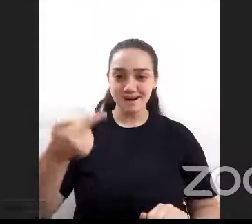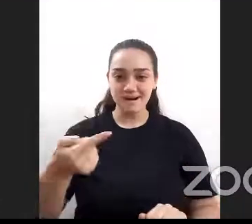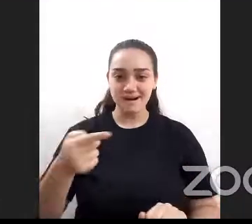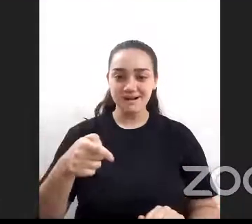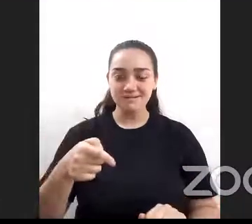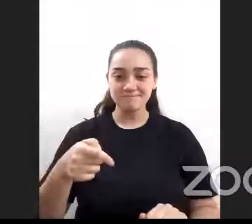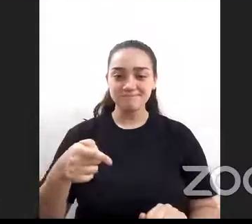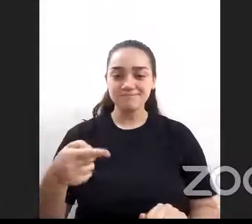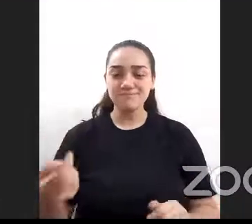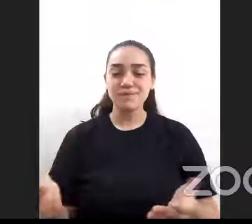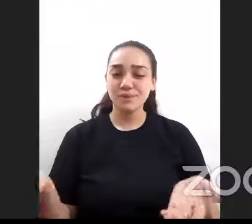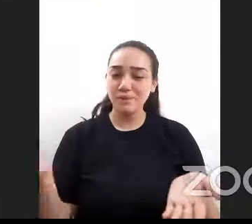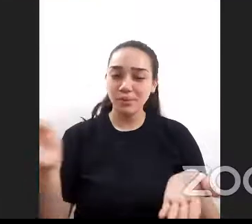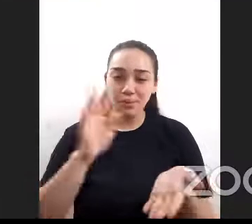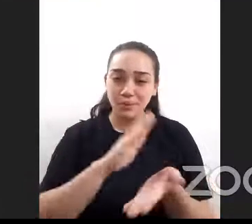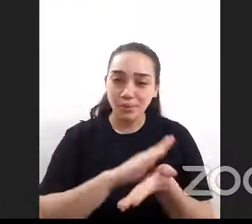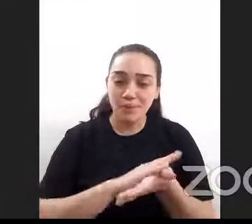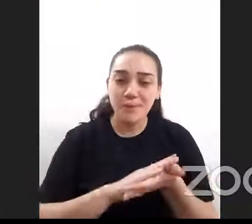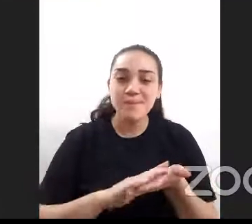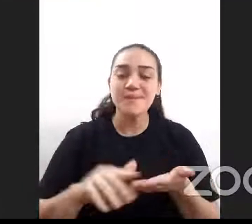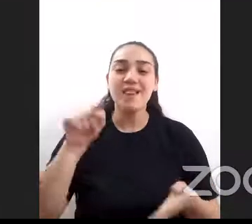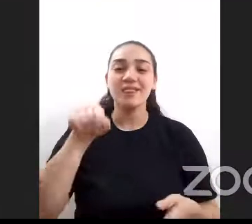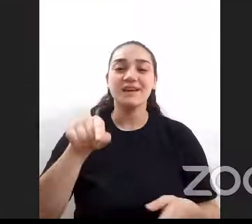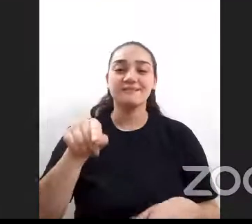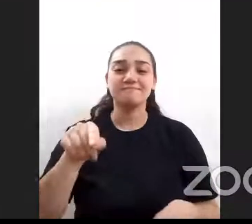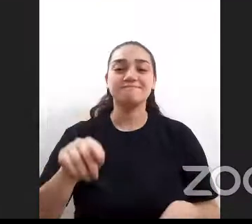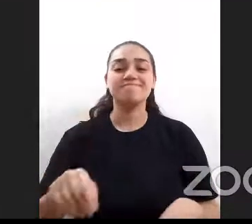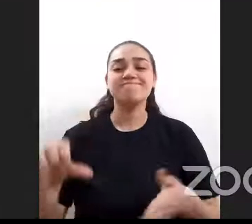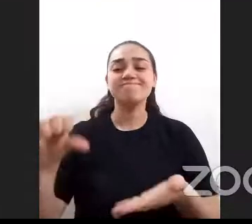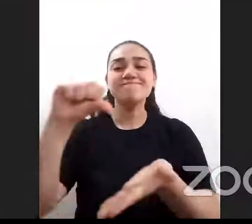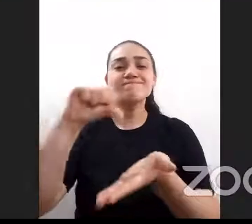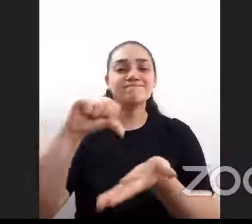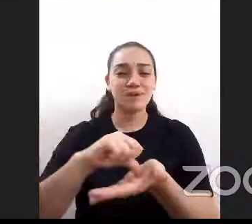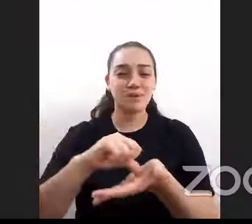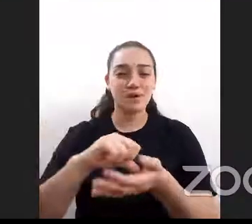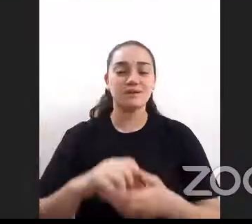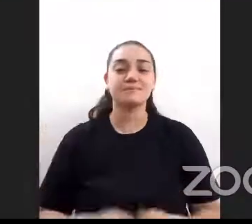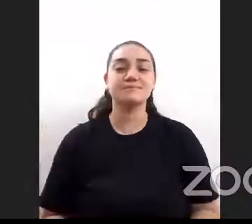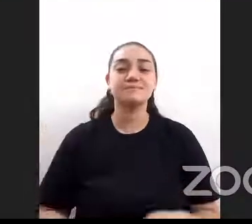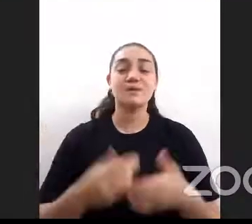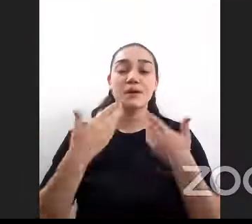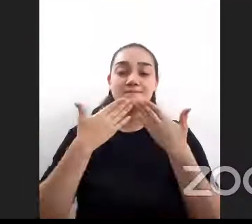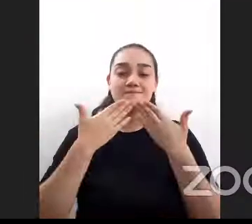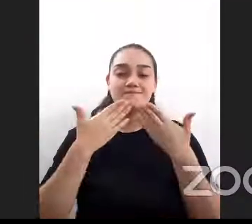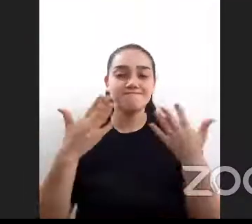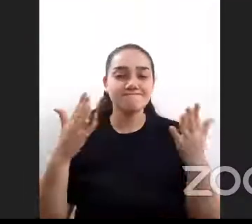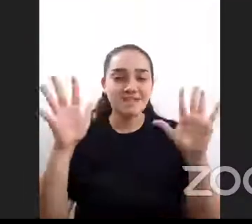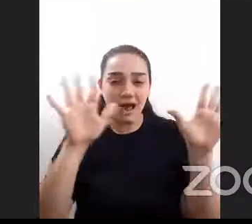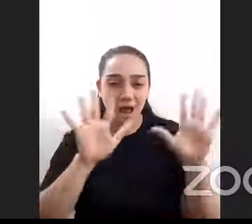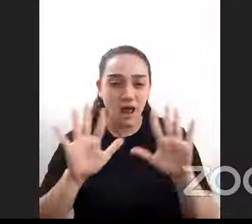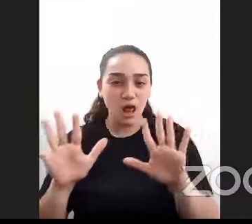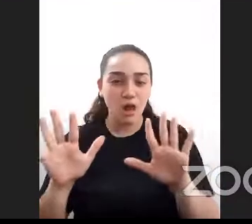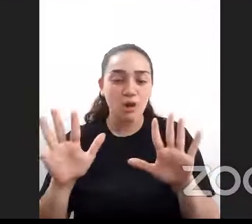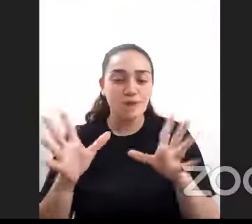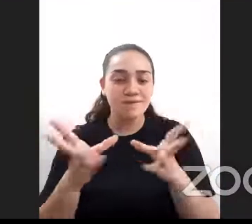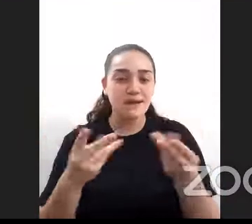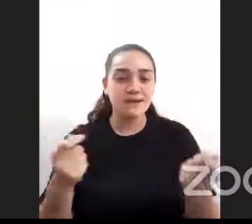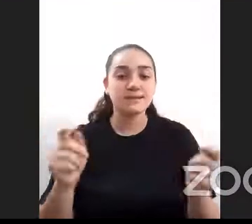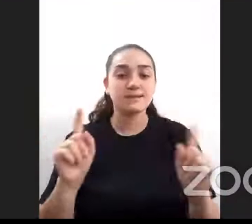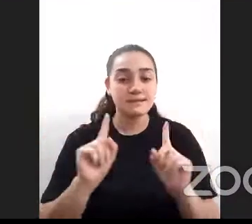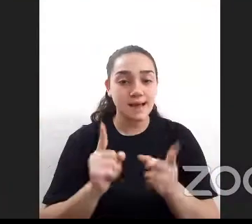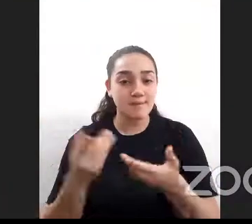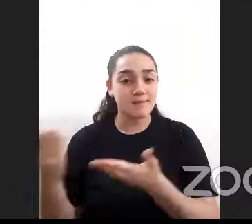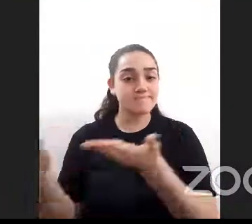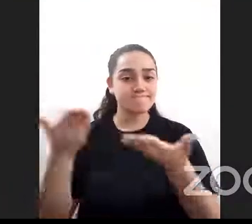estación terrena y de Conay no quiero dejarles un saludo final y también quiero invitarlos a participar